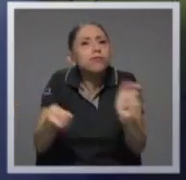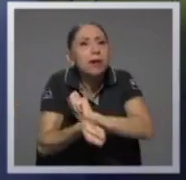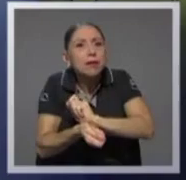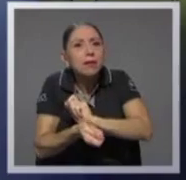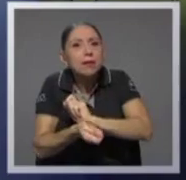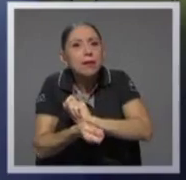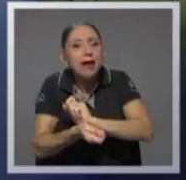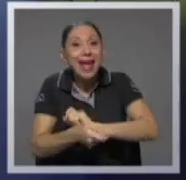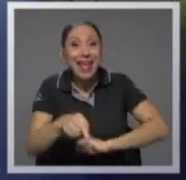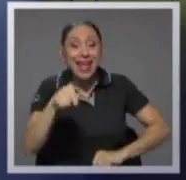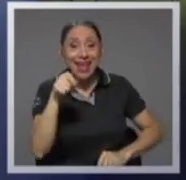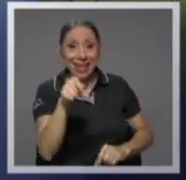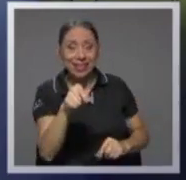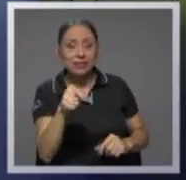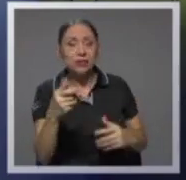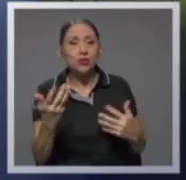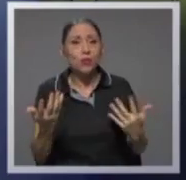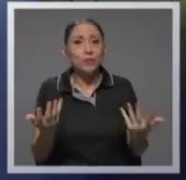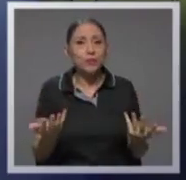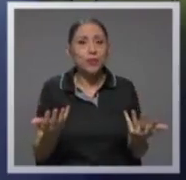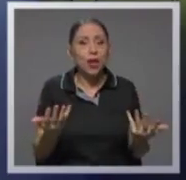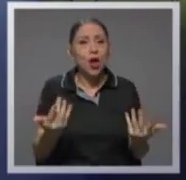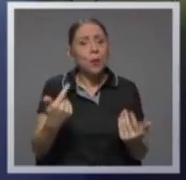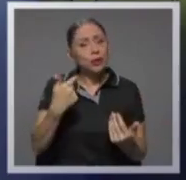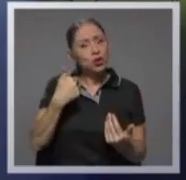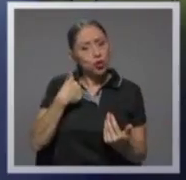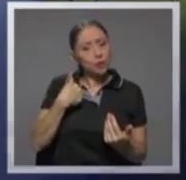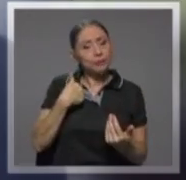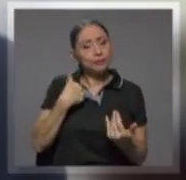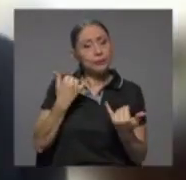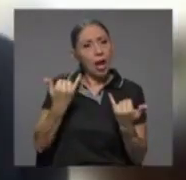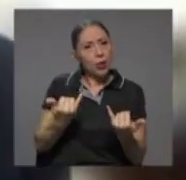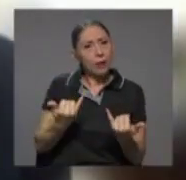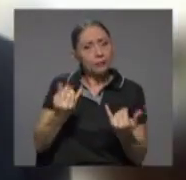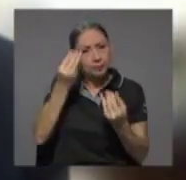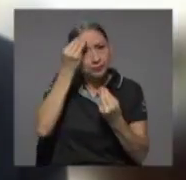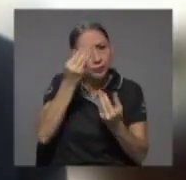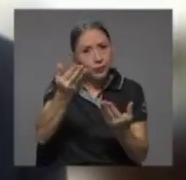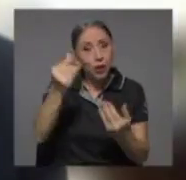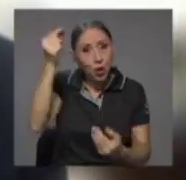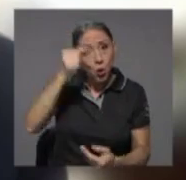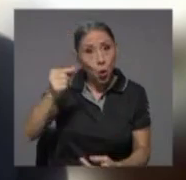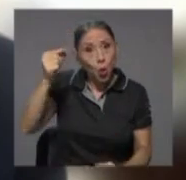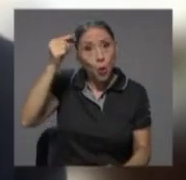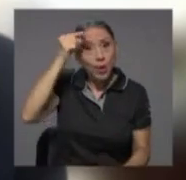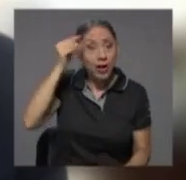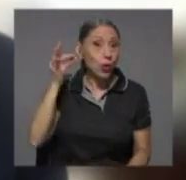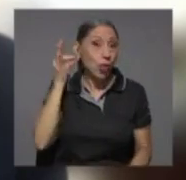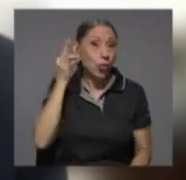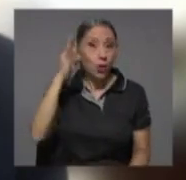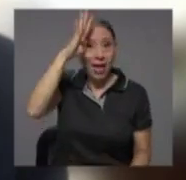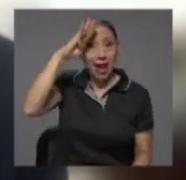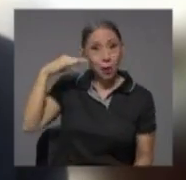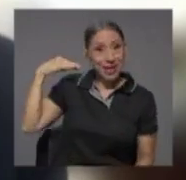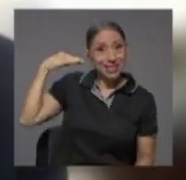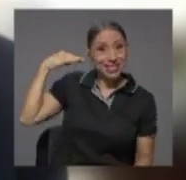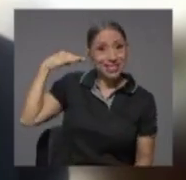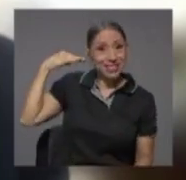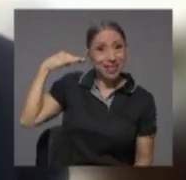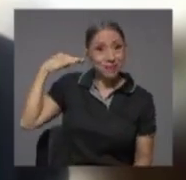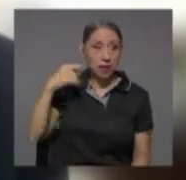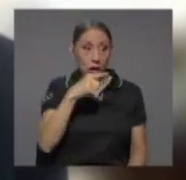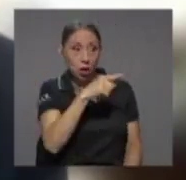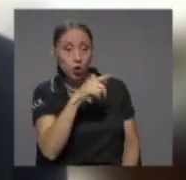esto traigo acuerdos que en el gobierno de doña Laura Chinchilla, don Álvaro lo